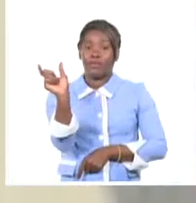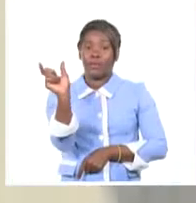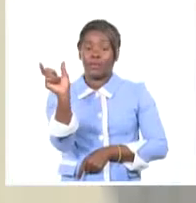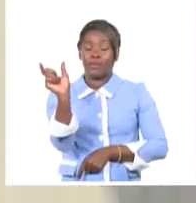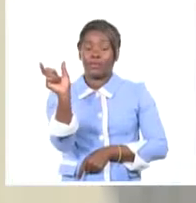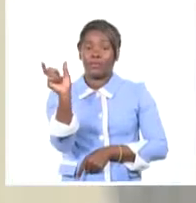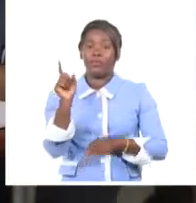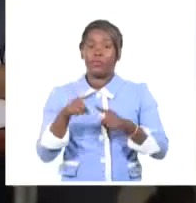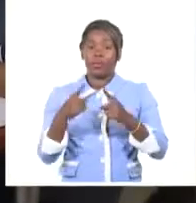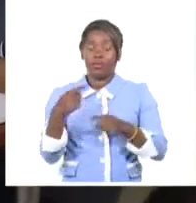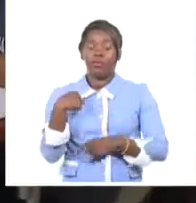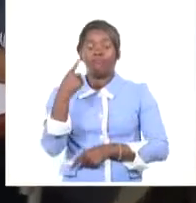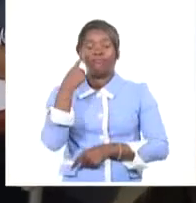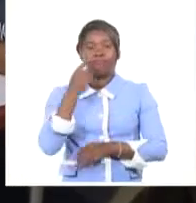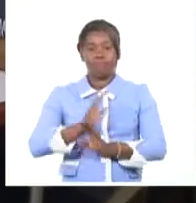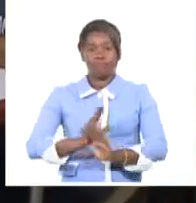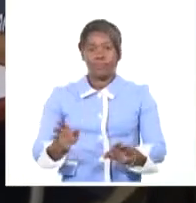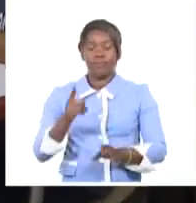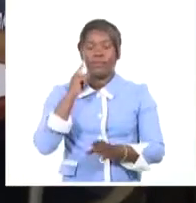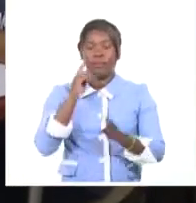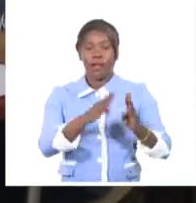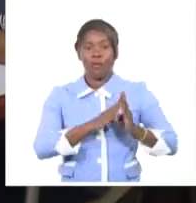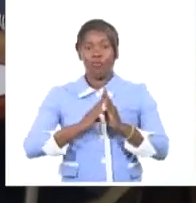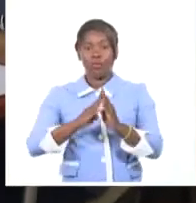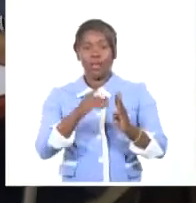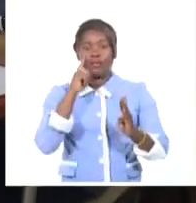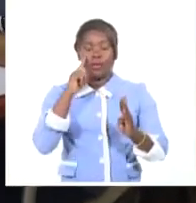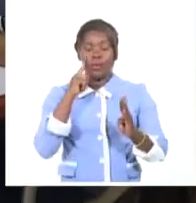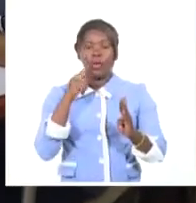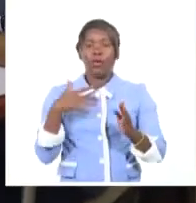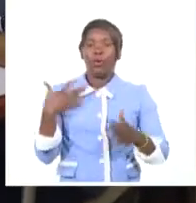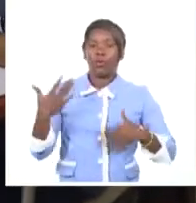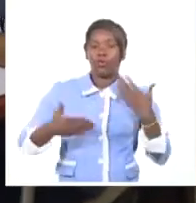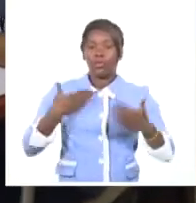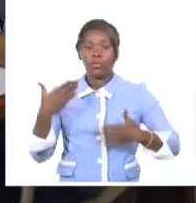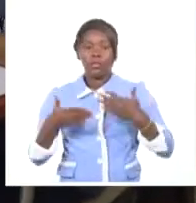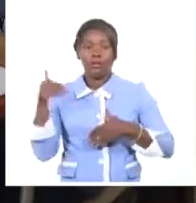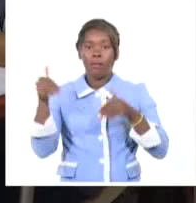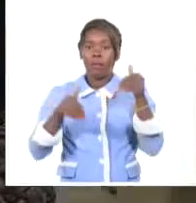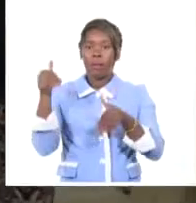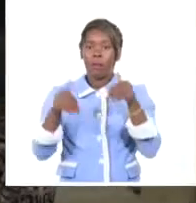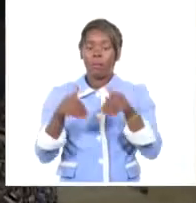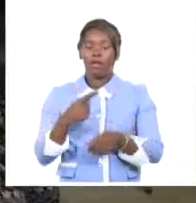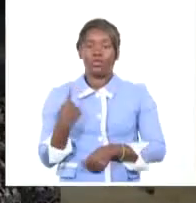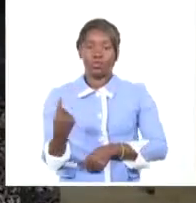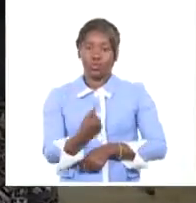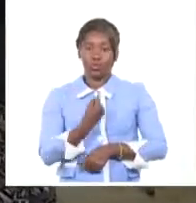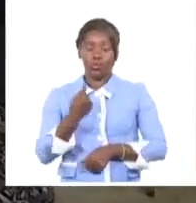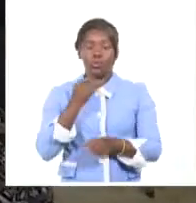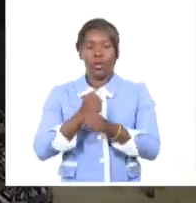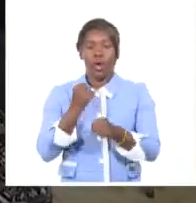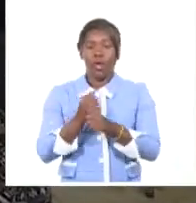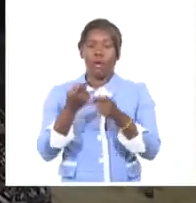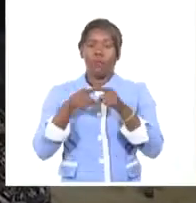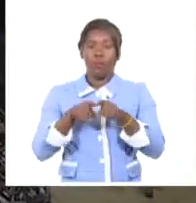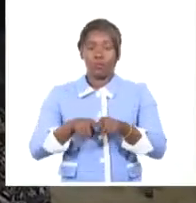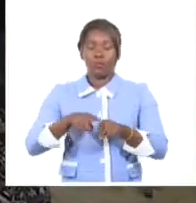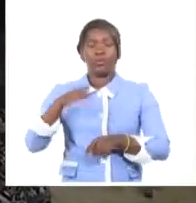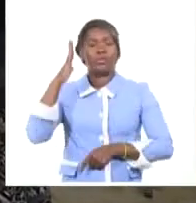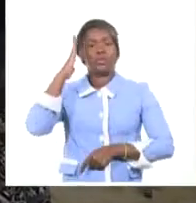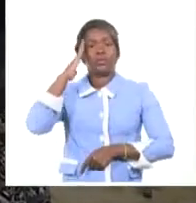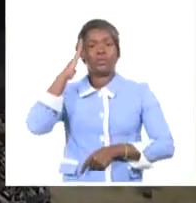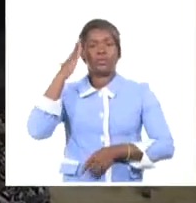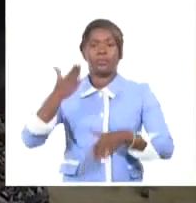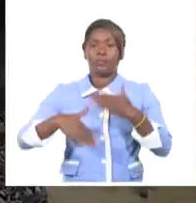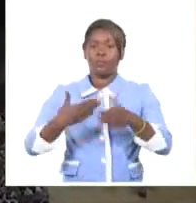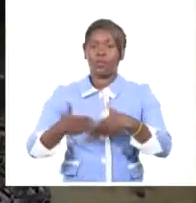Hemos visto mucha alegría en el pueblo. pesar de las dificultades, estamos trabajando todo el mundo juntos en aras de ir disminuyendo